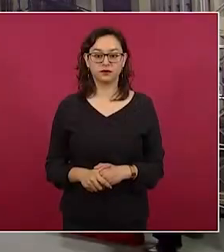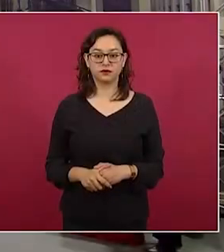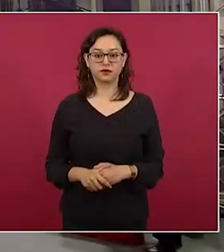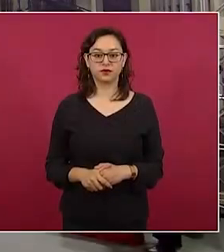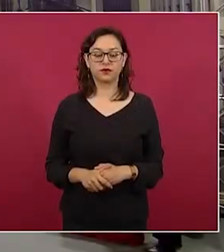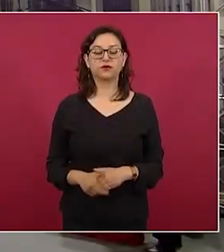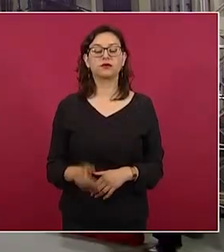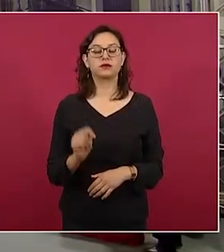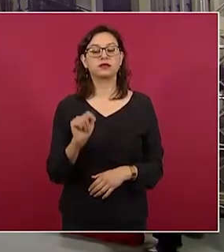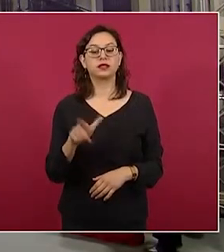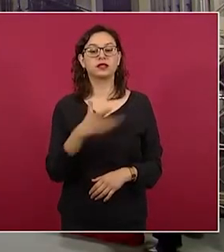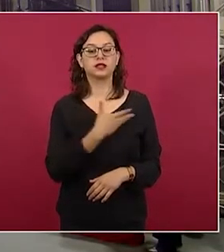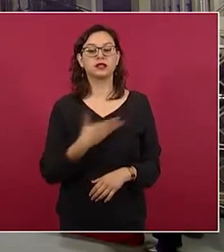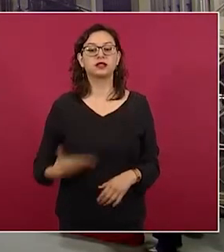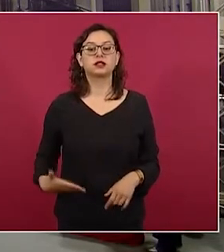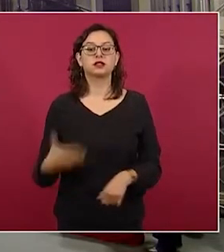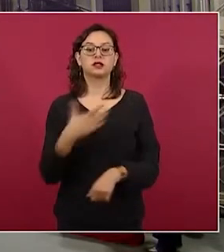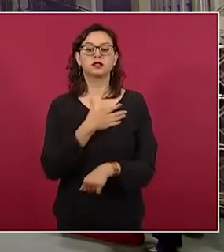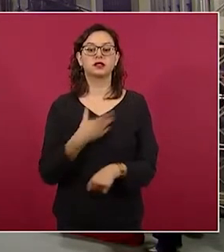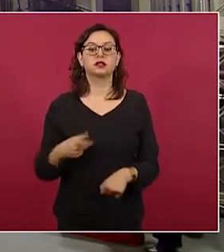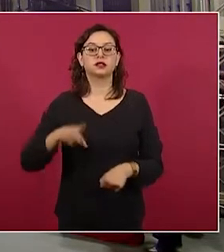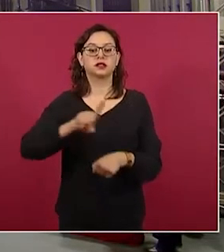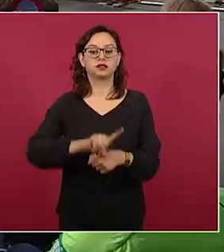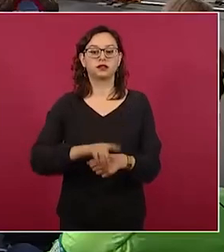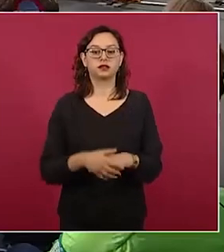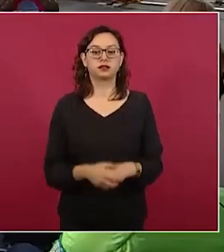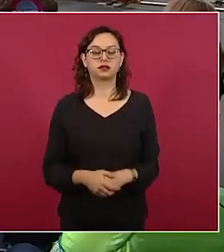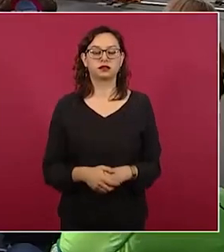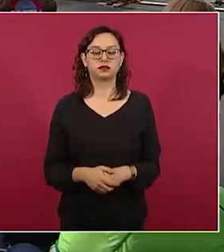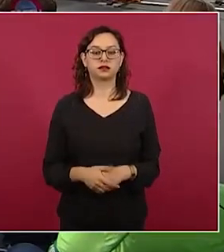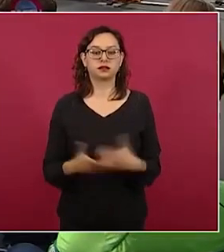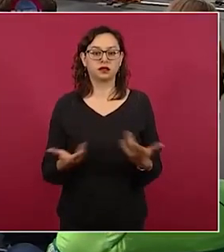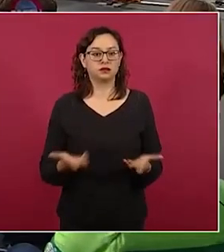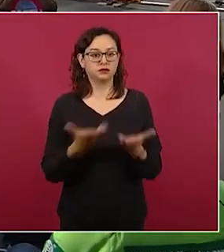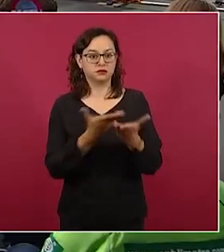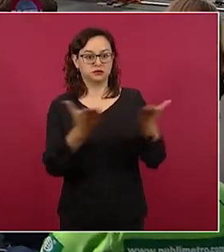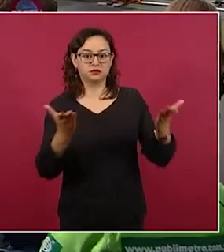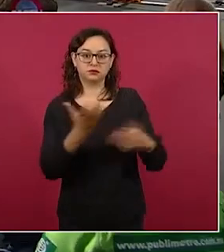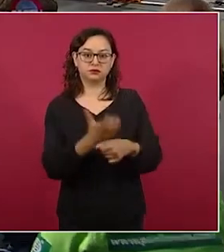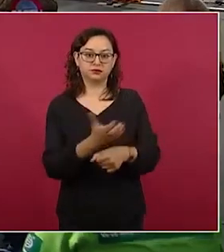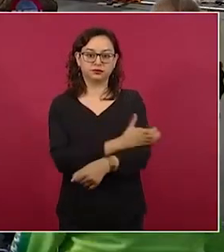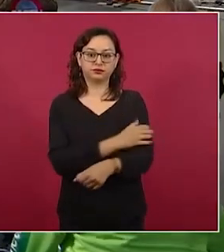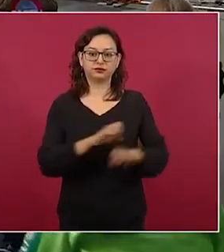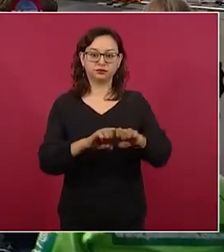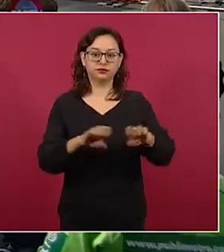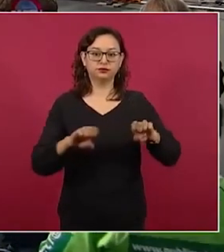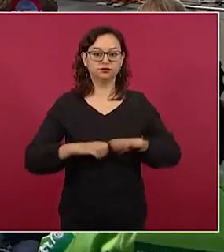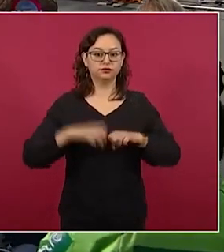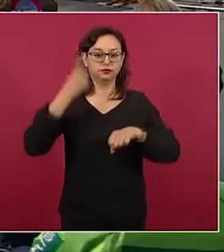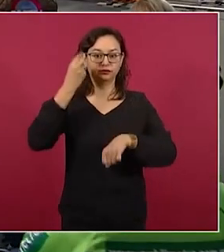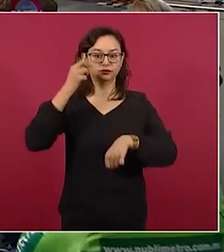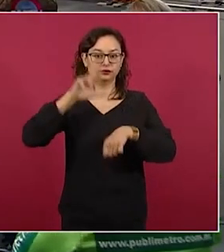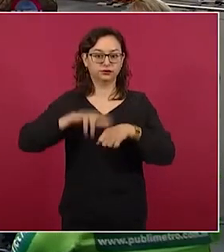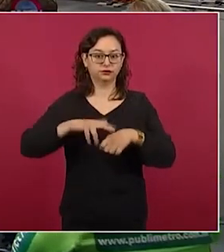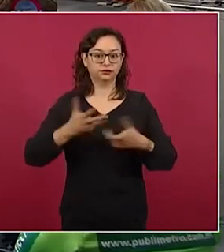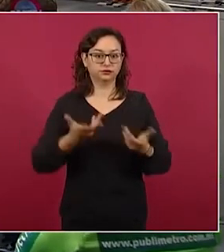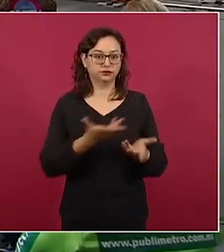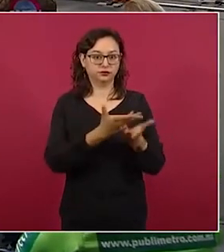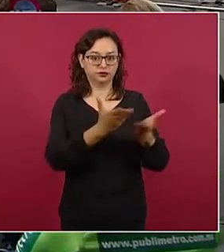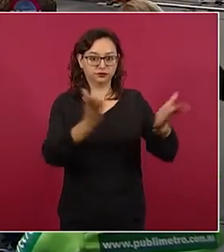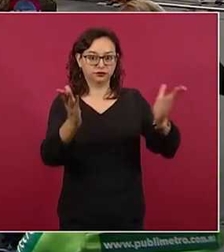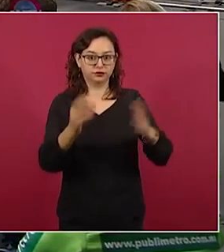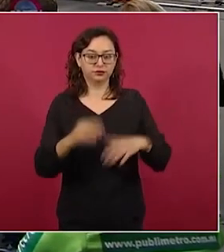¿Qué tal, presidente? Buen día, Carlos, les mandaba noticias. Aprovechando que está en la presencia de los funcionarios, la gran oposición que se